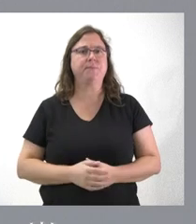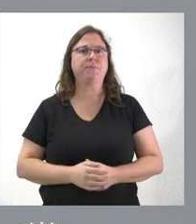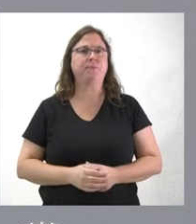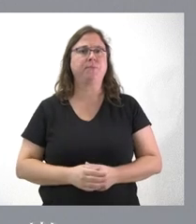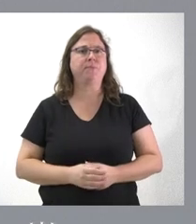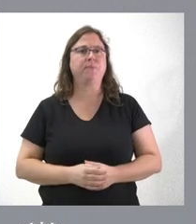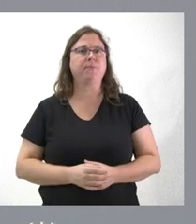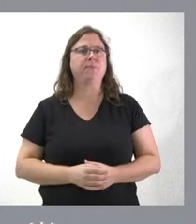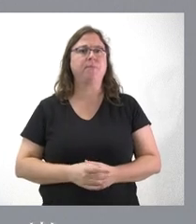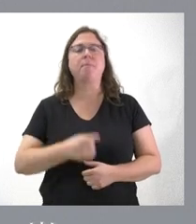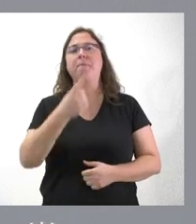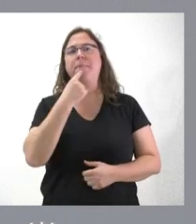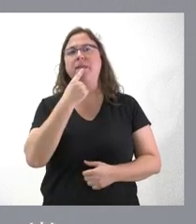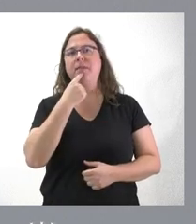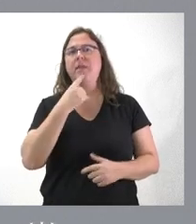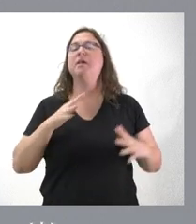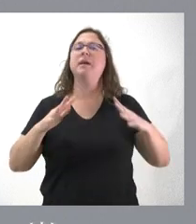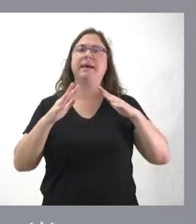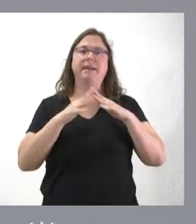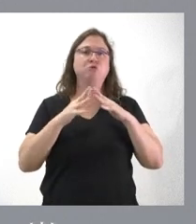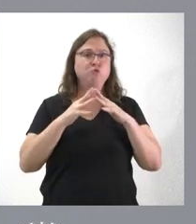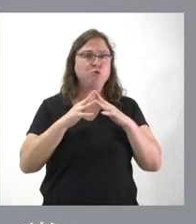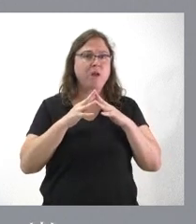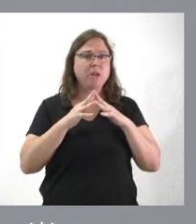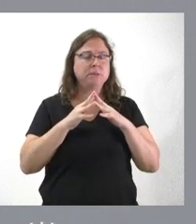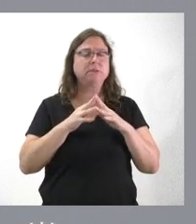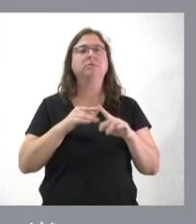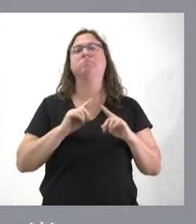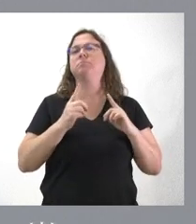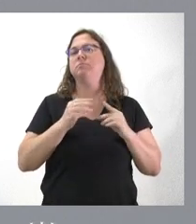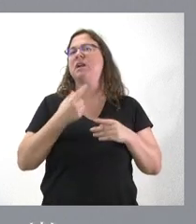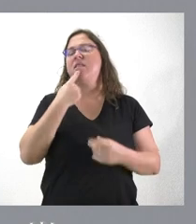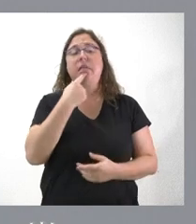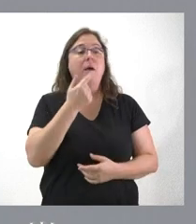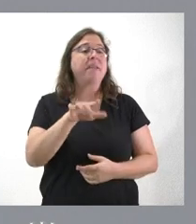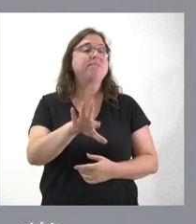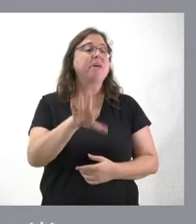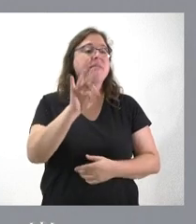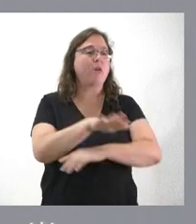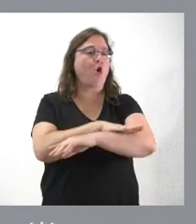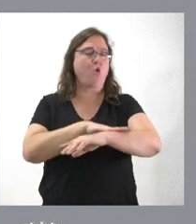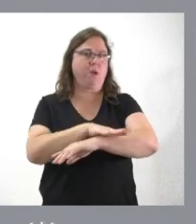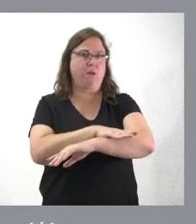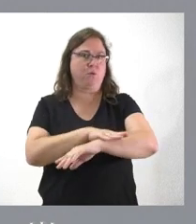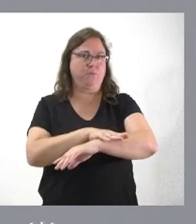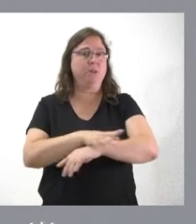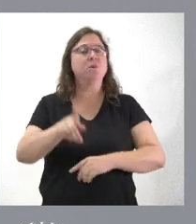el coste de esas infraestructuras? Pues vamos a ver primero cuánto decide poner el Gobierno sobre la mesa, pero nosotros lo que decimos es que si va a haber un dinero